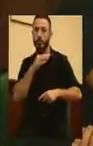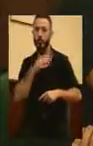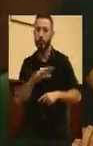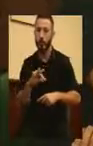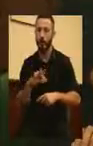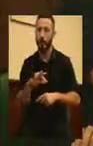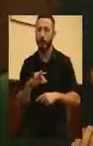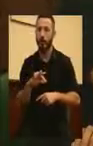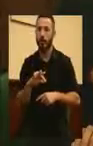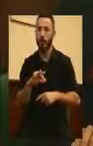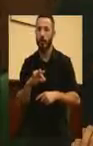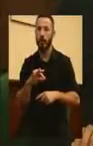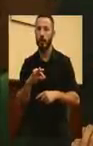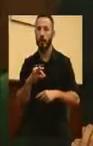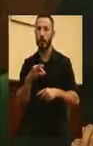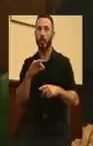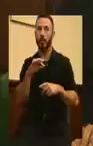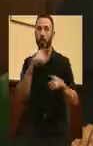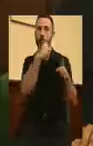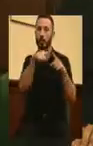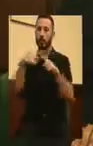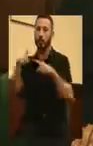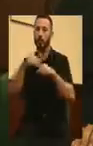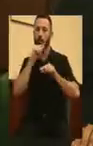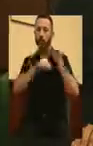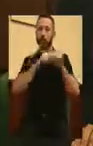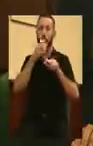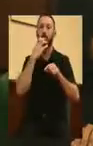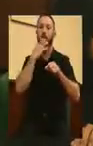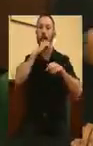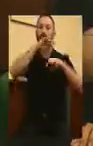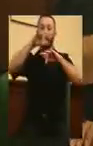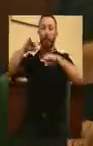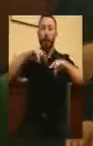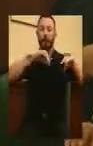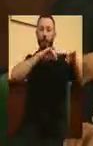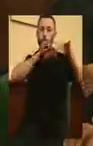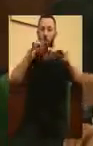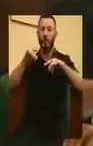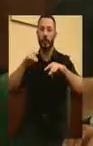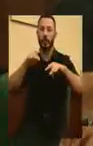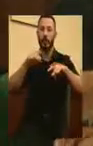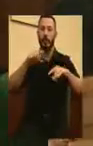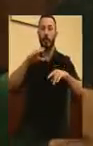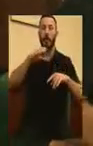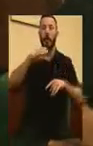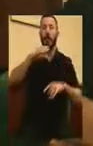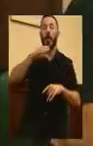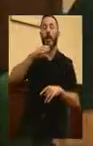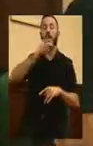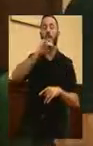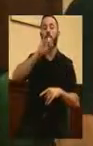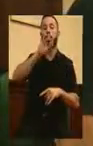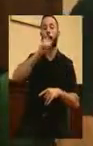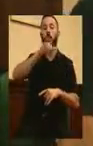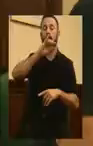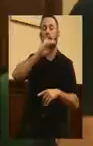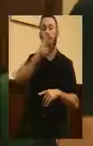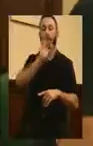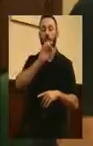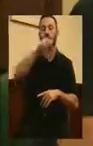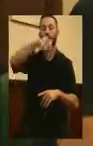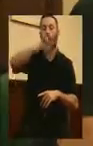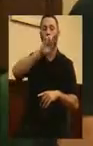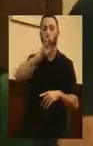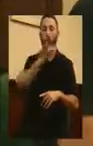siguientes agentes contaminantes, partículas en suspensión, dióxido de nitrógeno, ozono troposférico